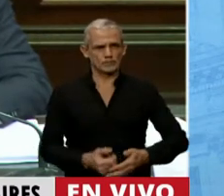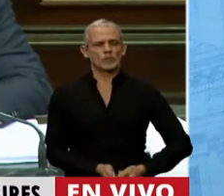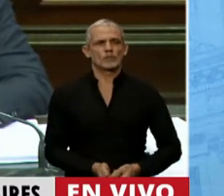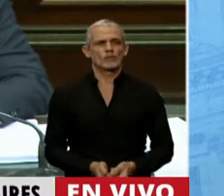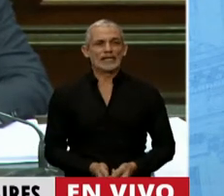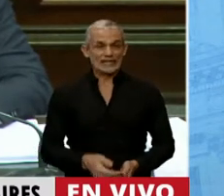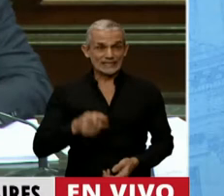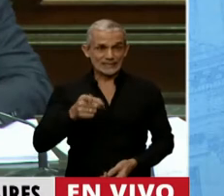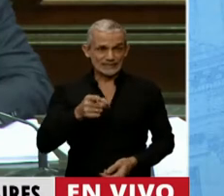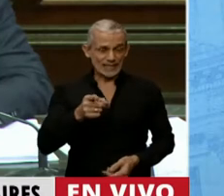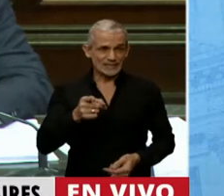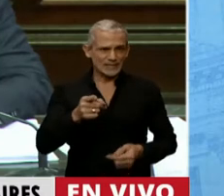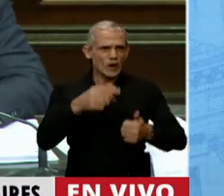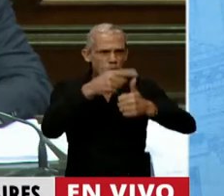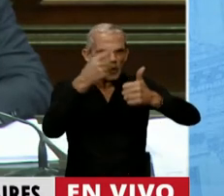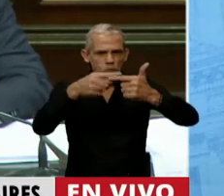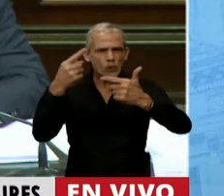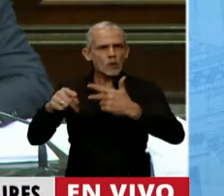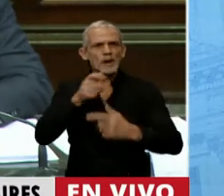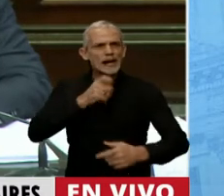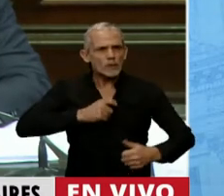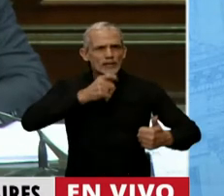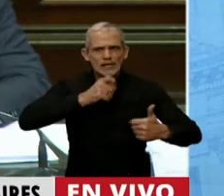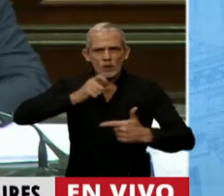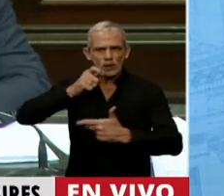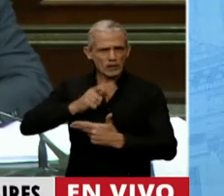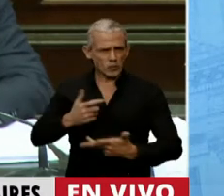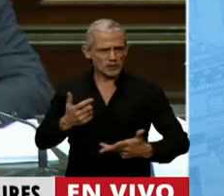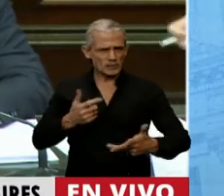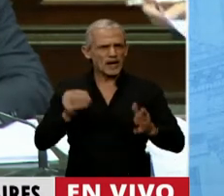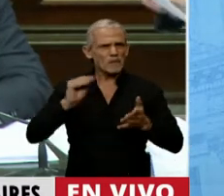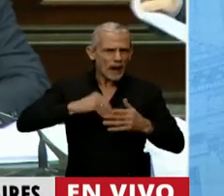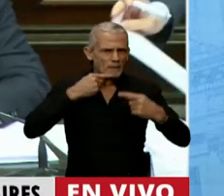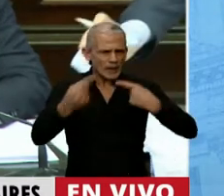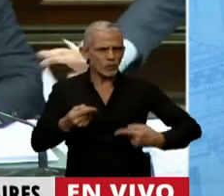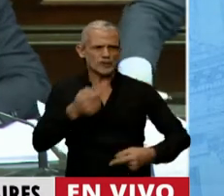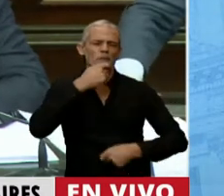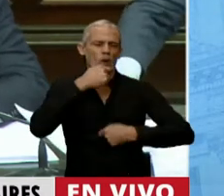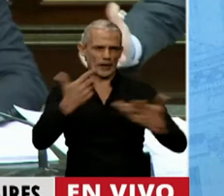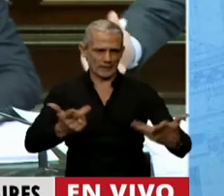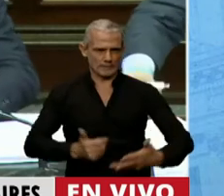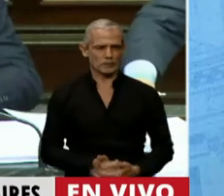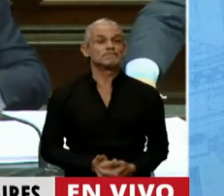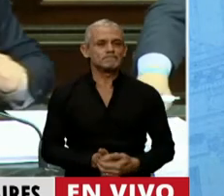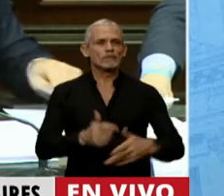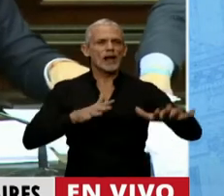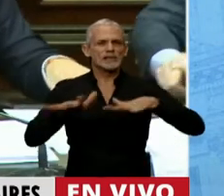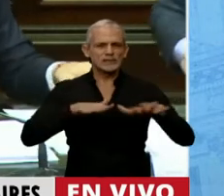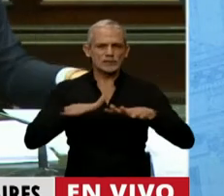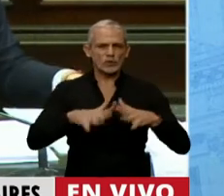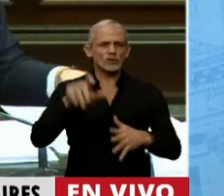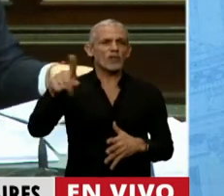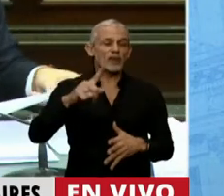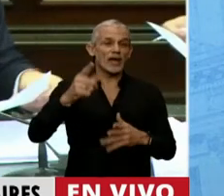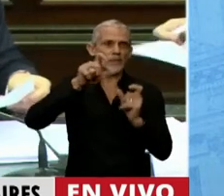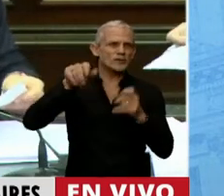que de varias de las respuestas nos quedan un montón de preguntas. Por ejemplo, la situación de